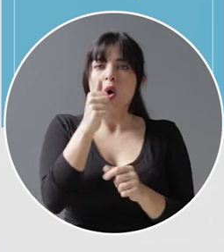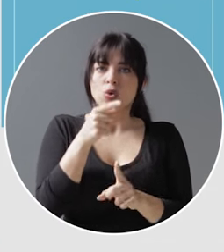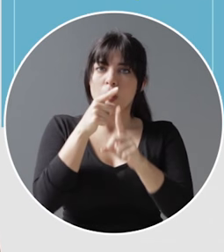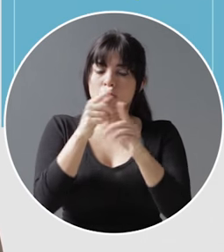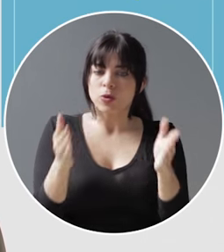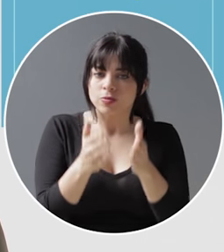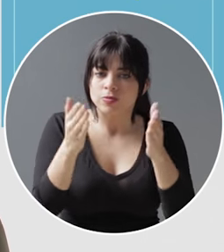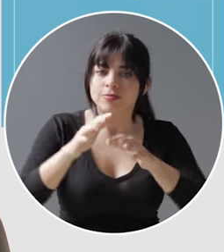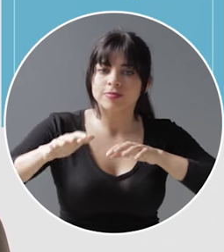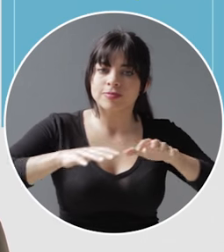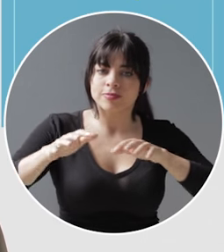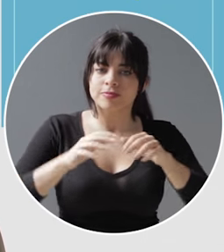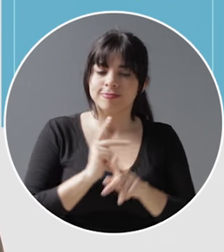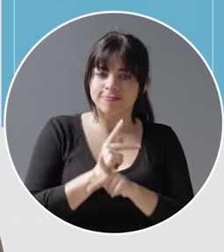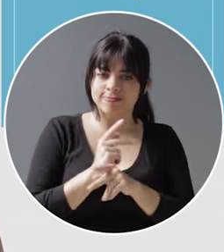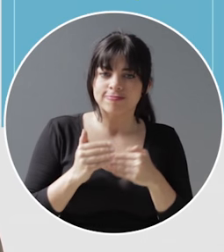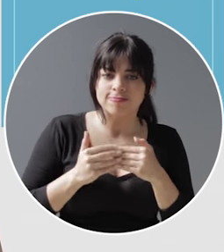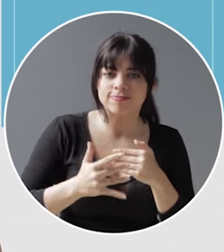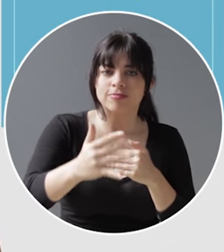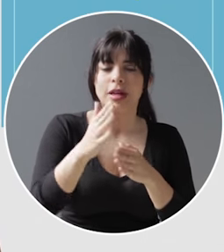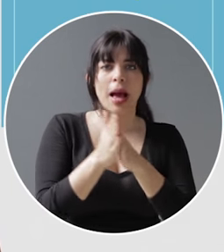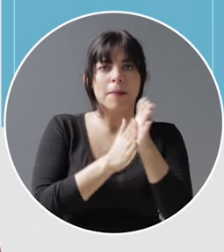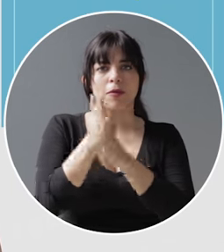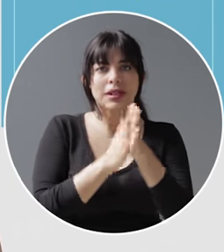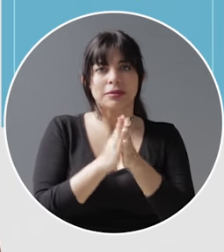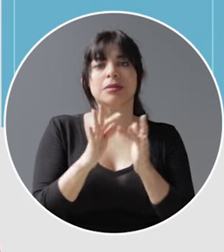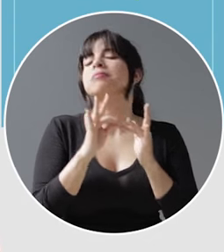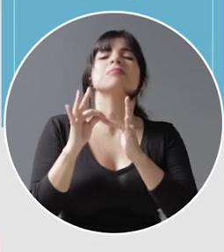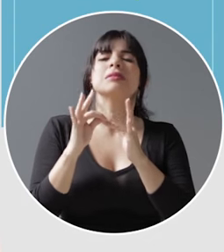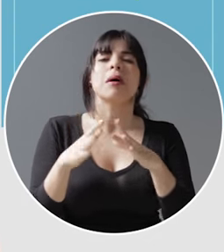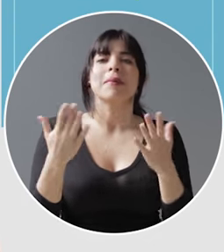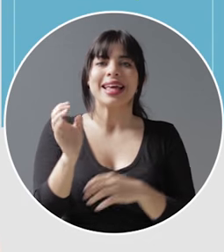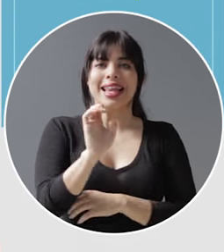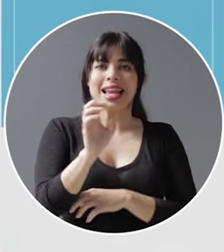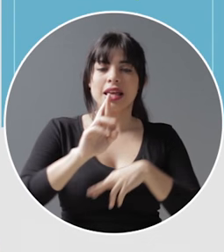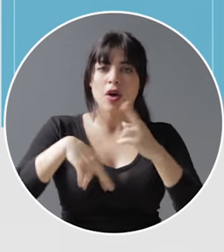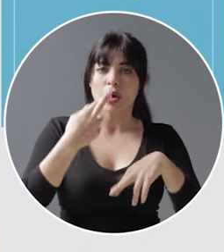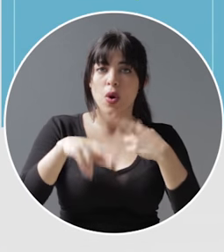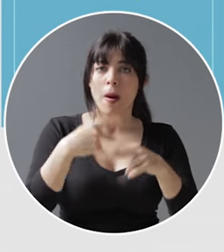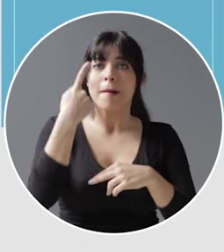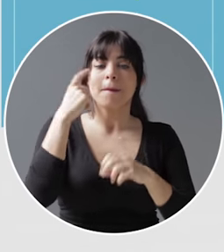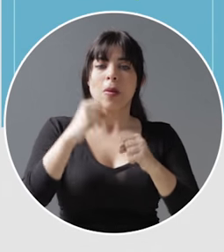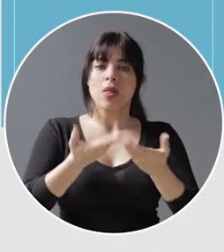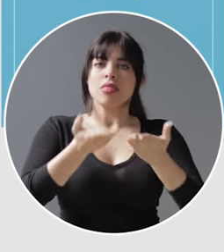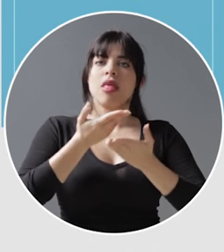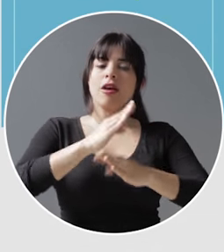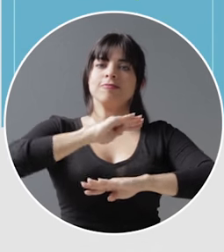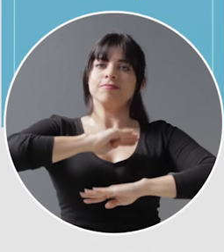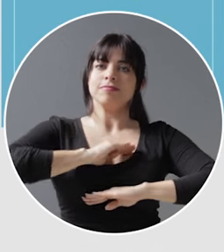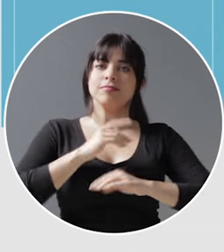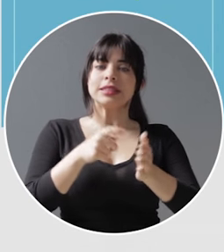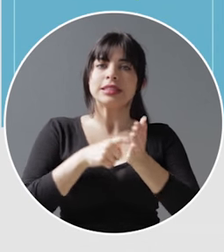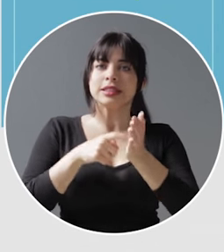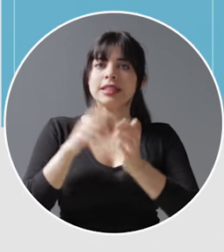de los ejes que promueve acciones y proyectos de aprovechamiento, predominantemente de energías renovables, para satisfacer la